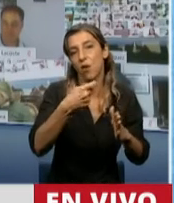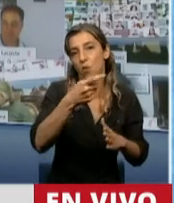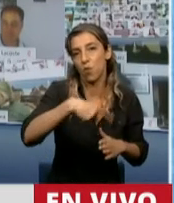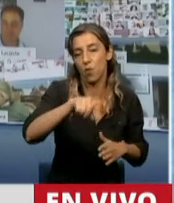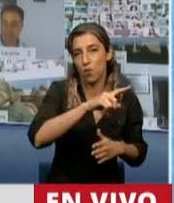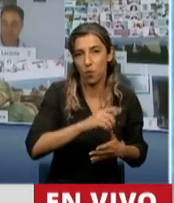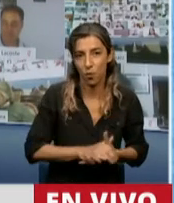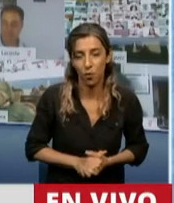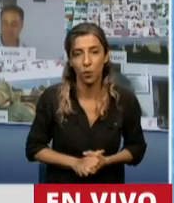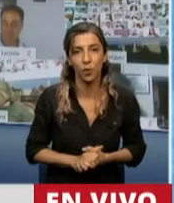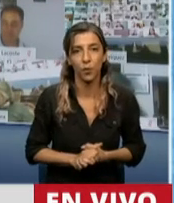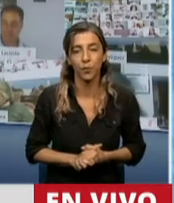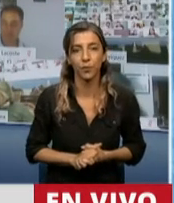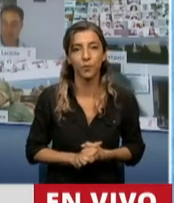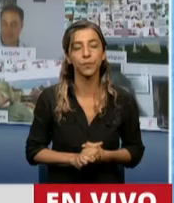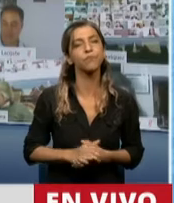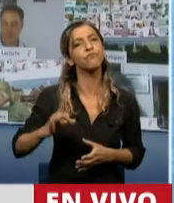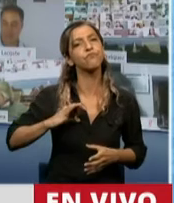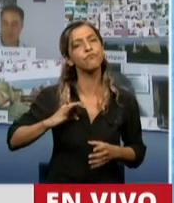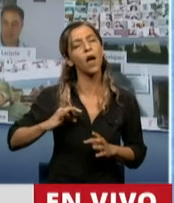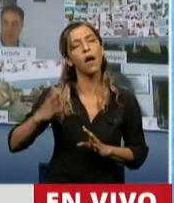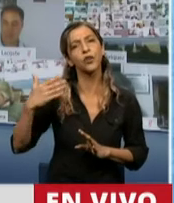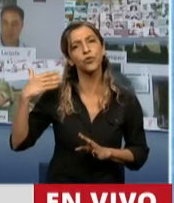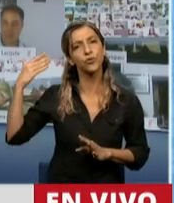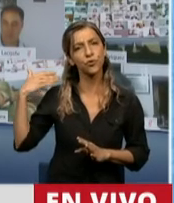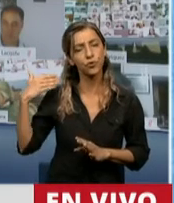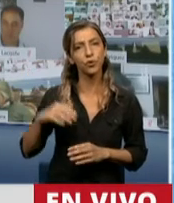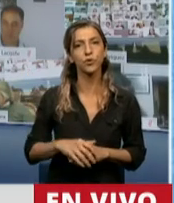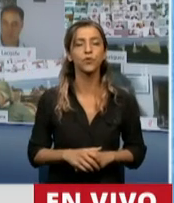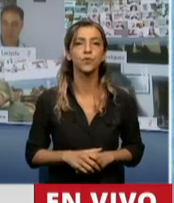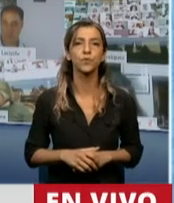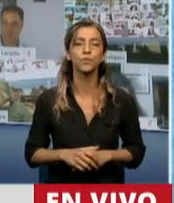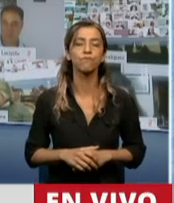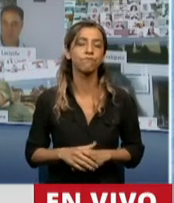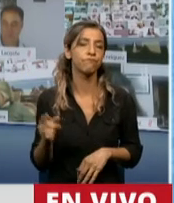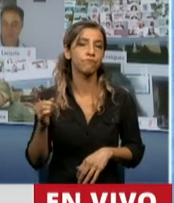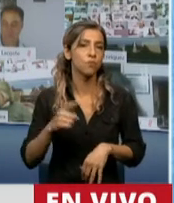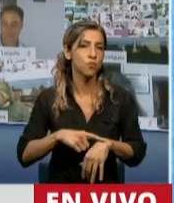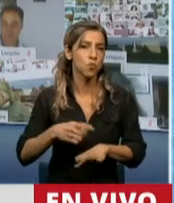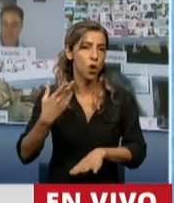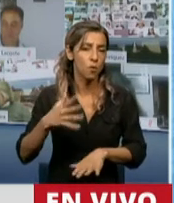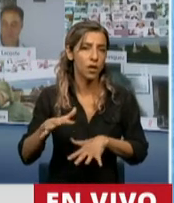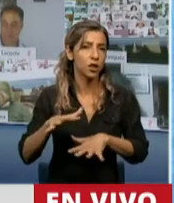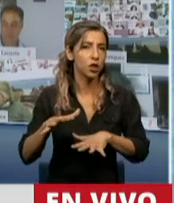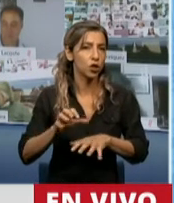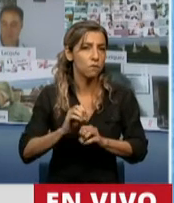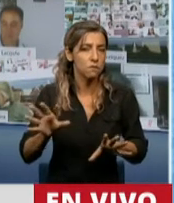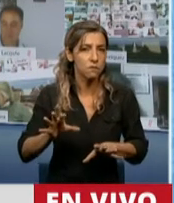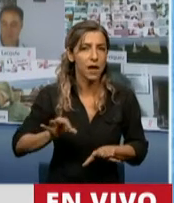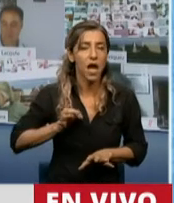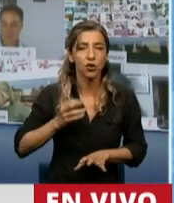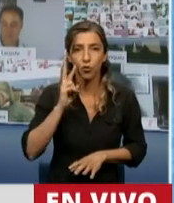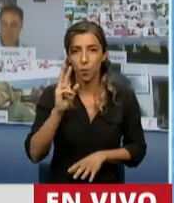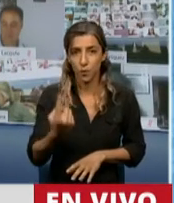En un contexto, hace unos años atrás, cuando salíamos de la crisis del 2001, el sistema